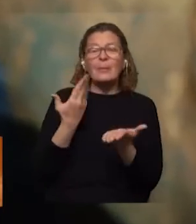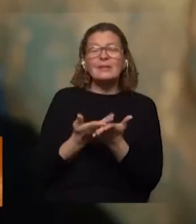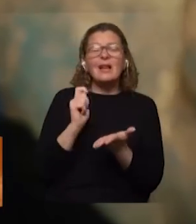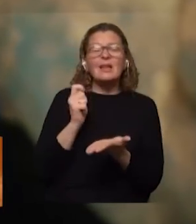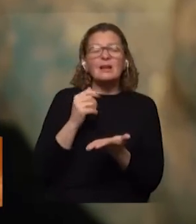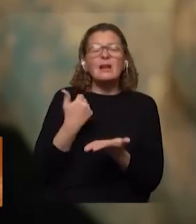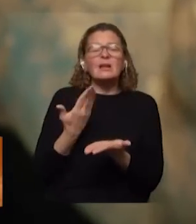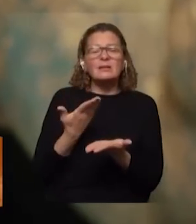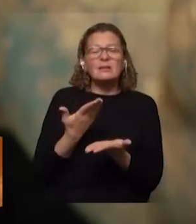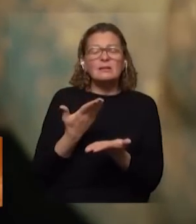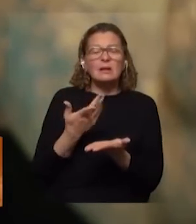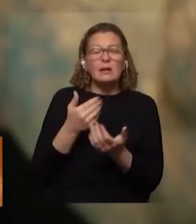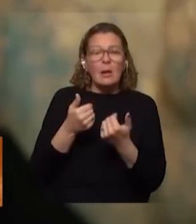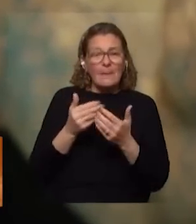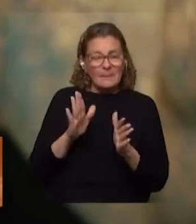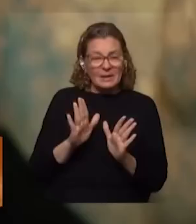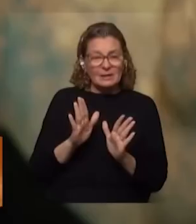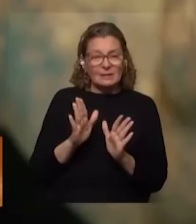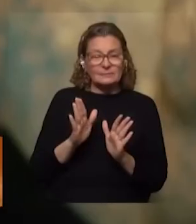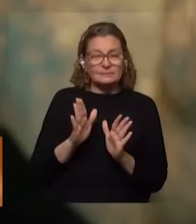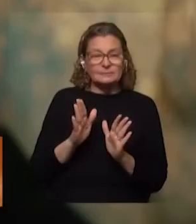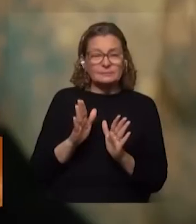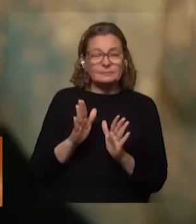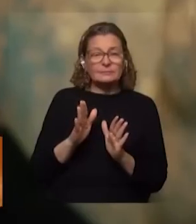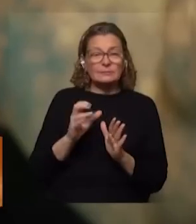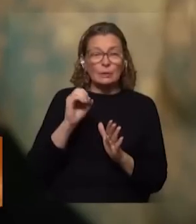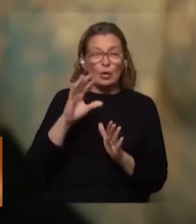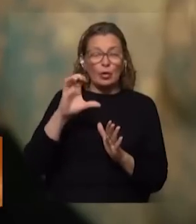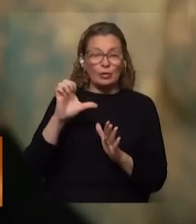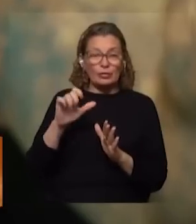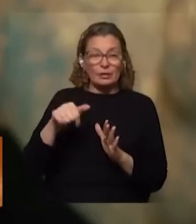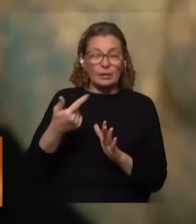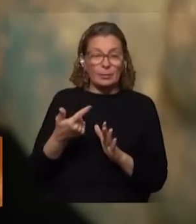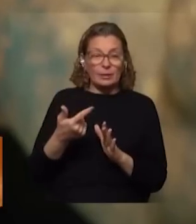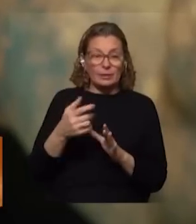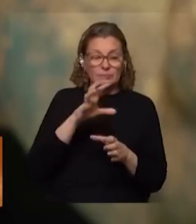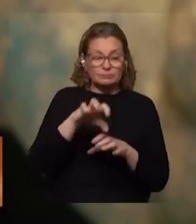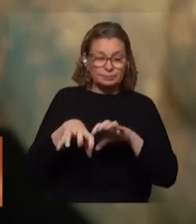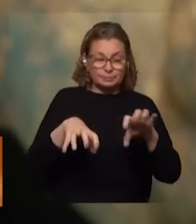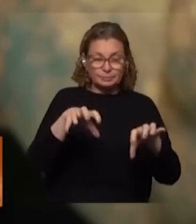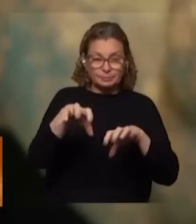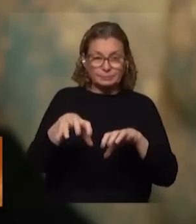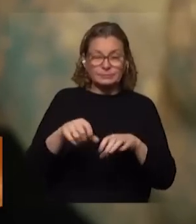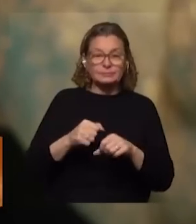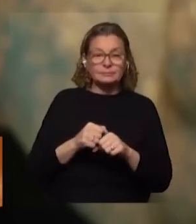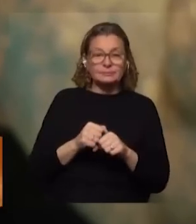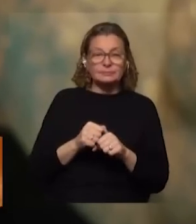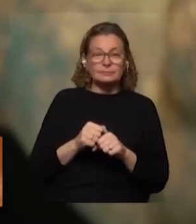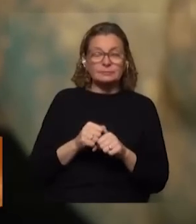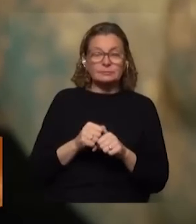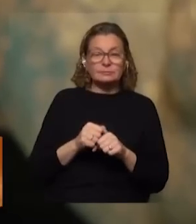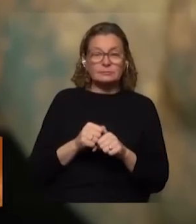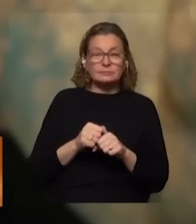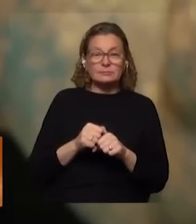eso inicialmente recurriendo en la propia OCE y luego en los correspondientes tribunales el TSA y el TCR de